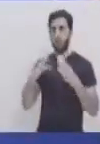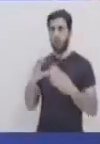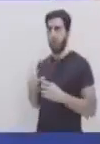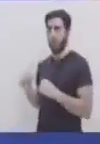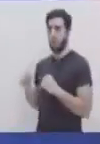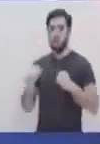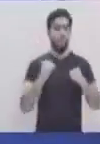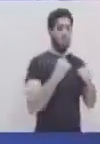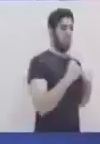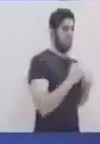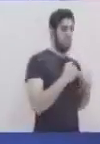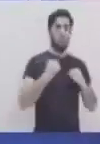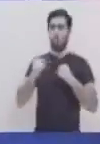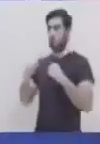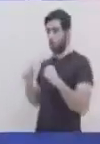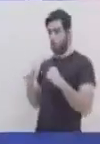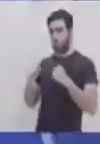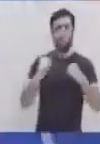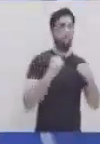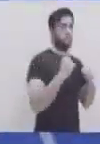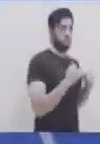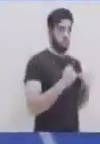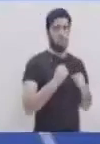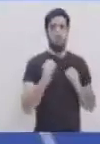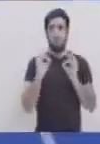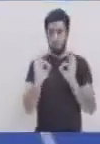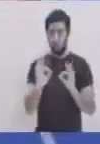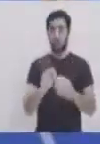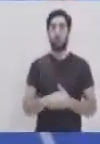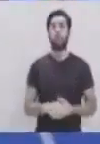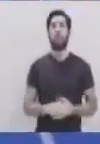hago rotaciones de lo que es mi tren superior